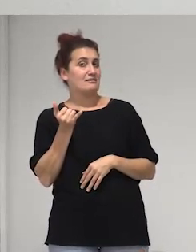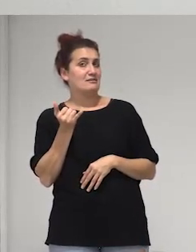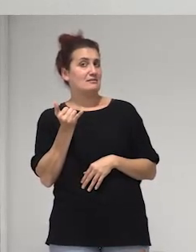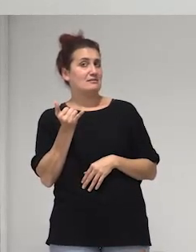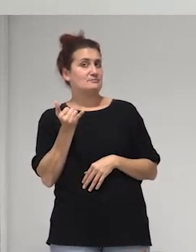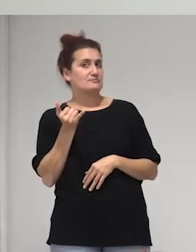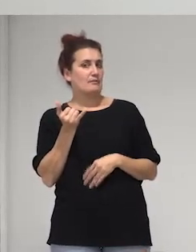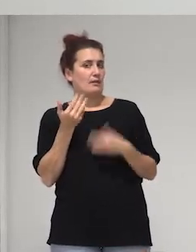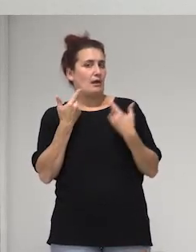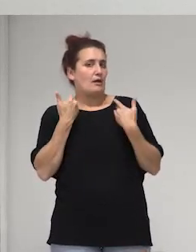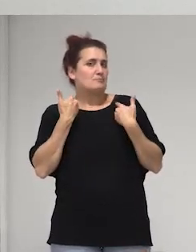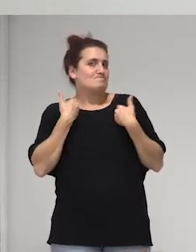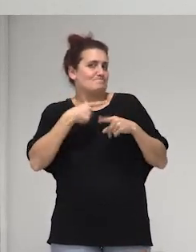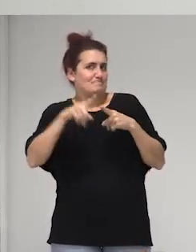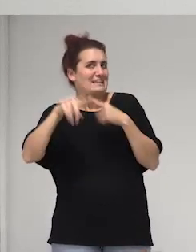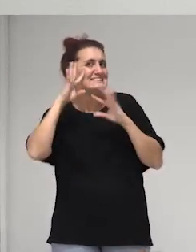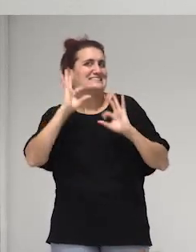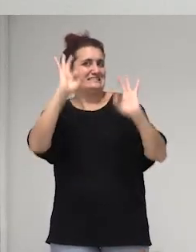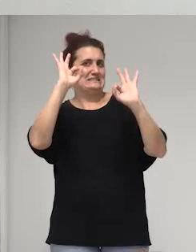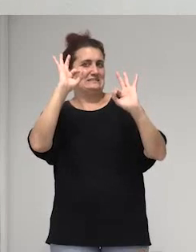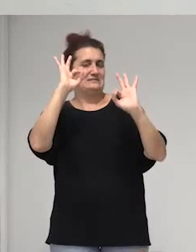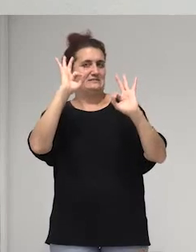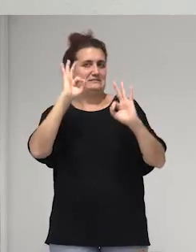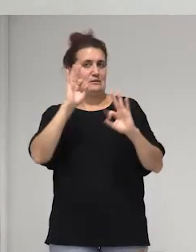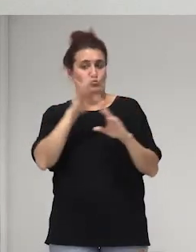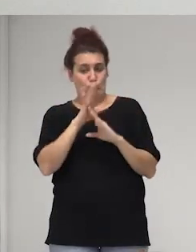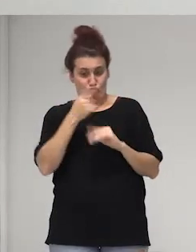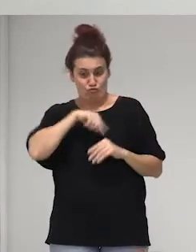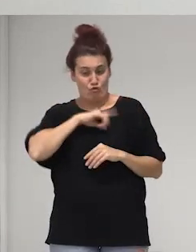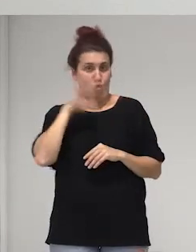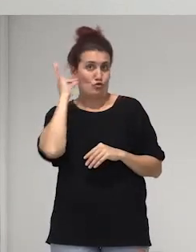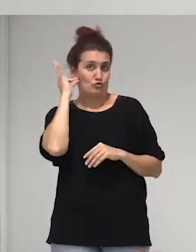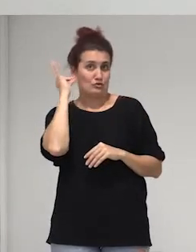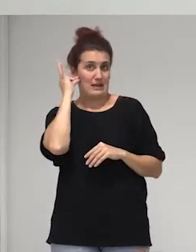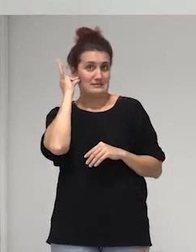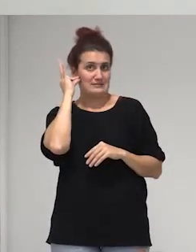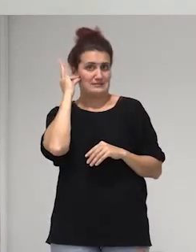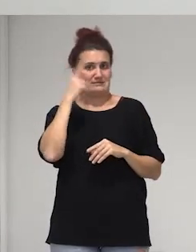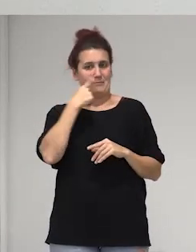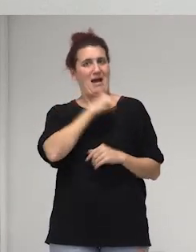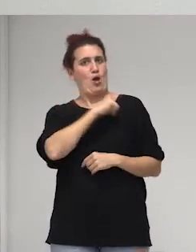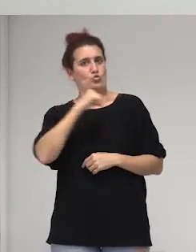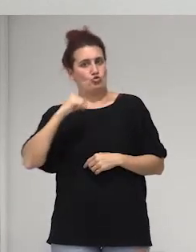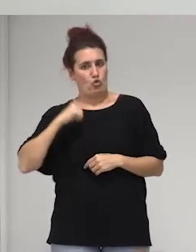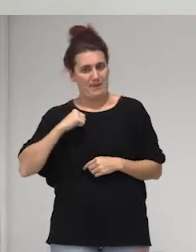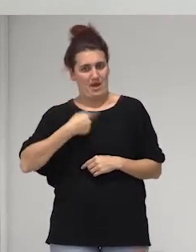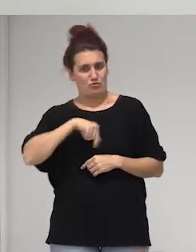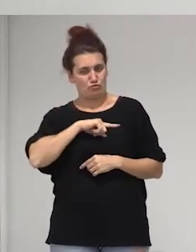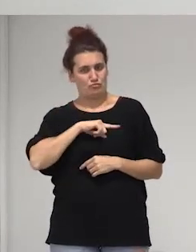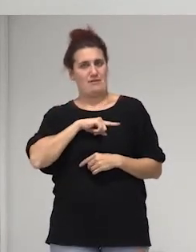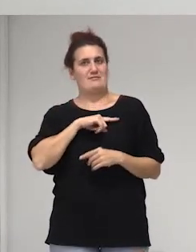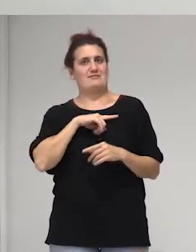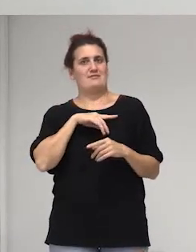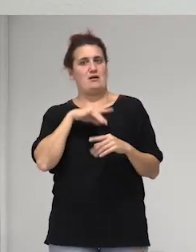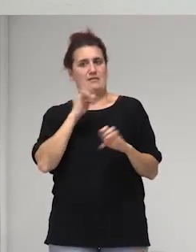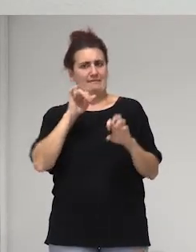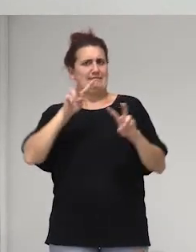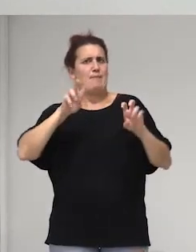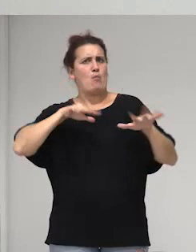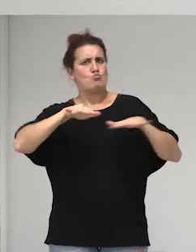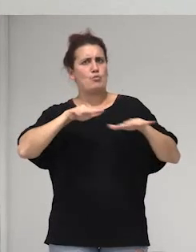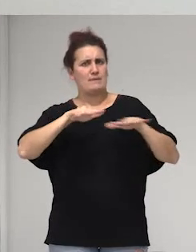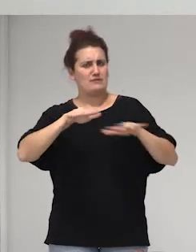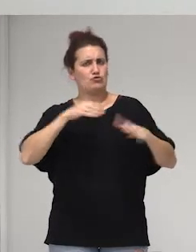particularidades particularidades pues bueno a nosotras la autonomía que hemos tenido con los movimientos